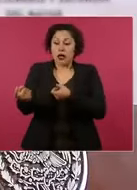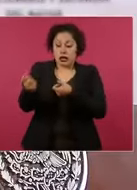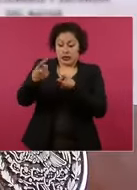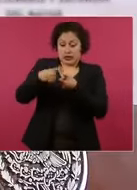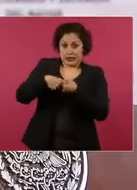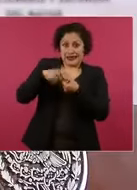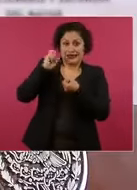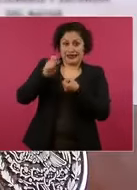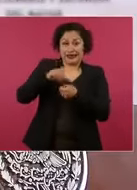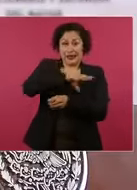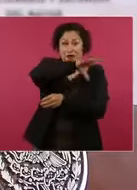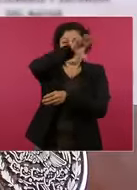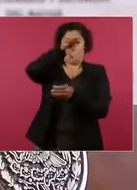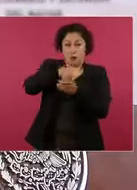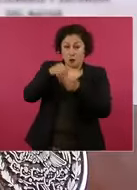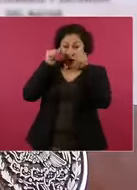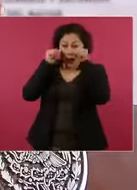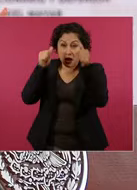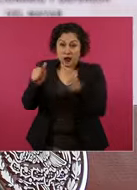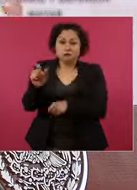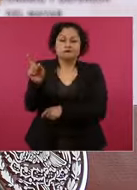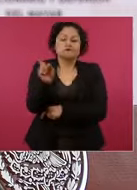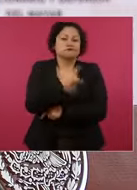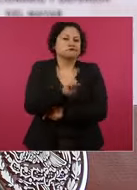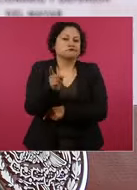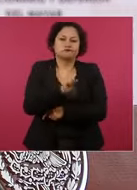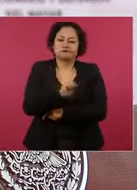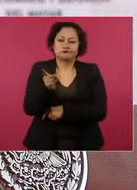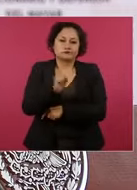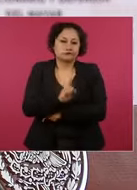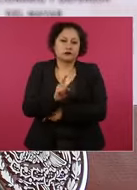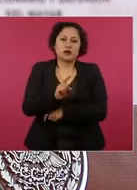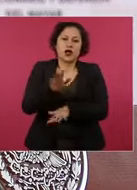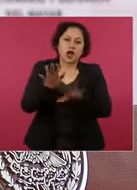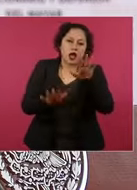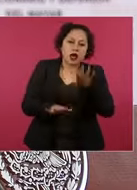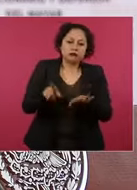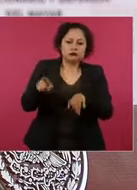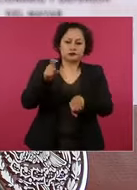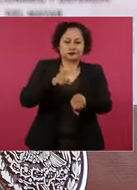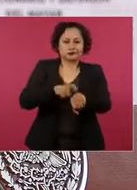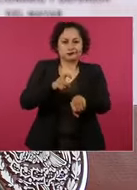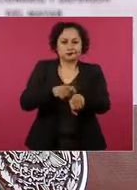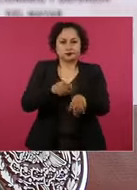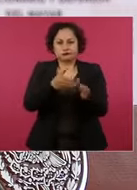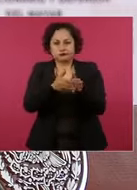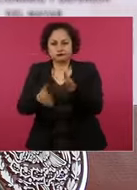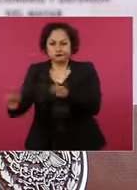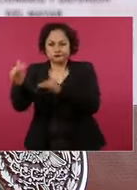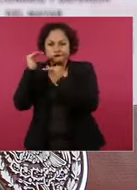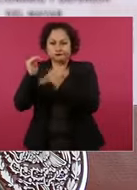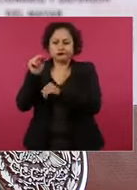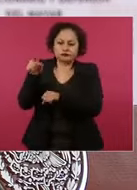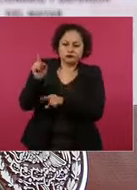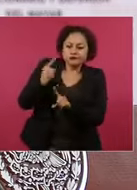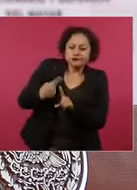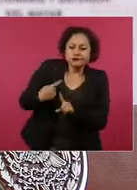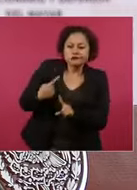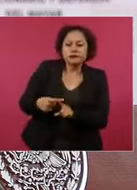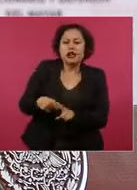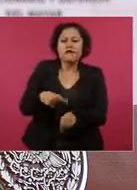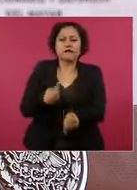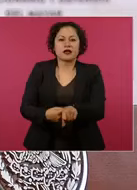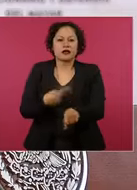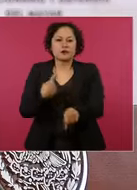universal esa cobertura, es decir, era un número específico de intervenciones, un número específico de padecimientos, un número